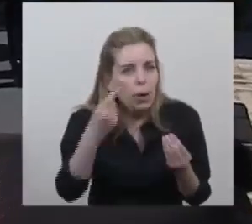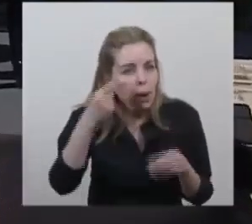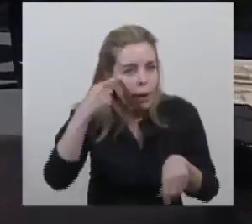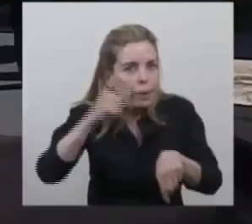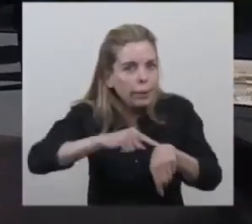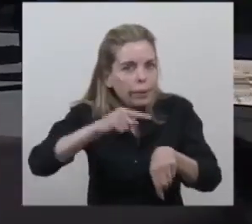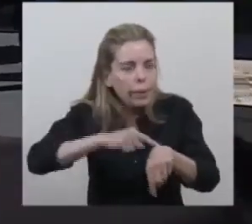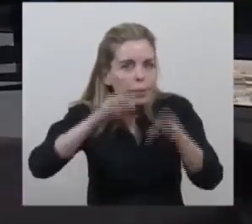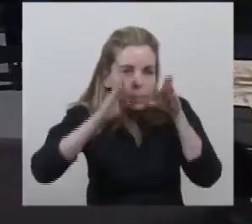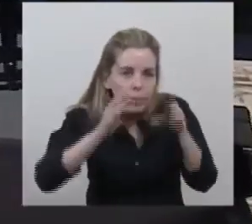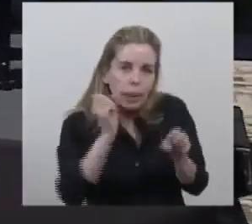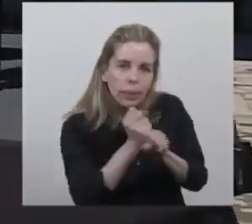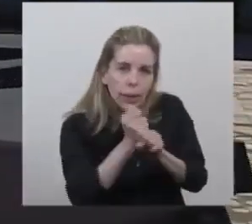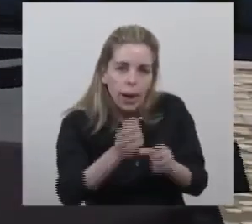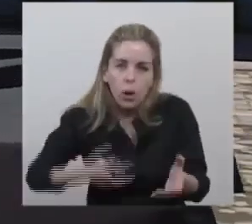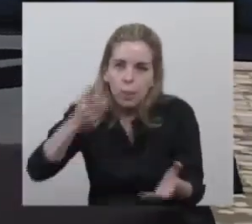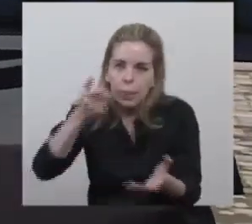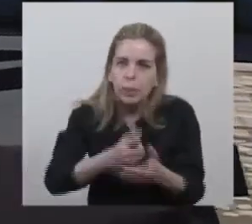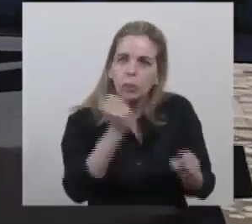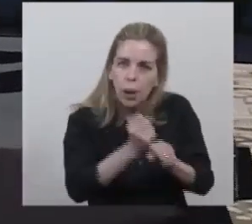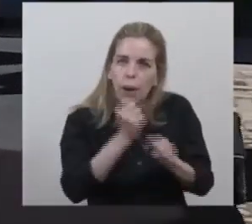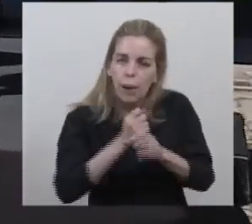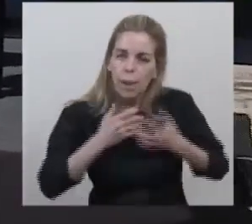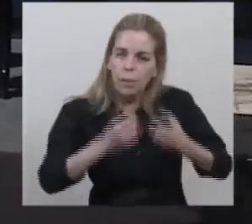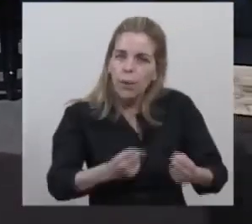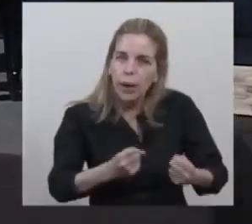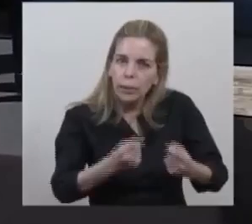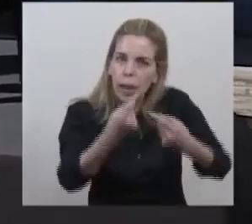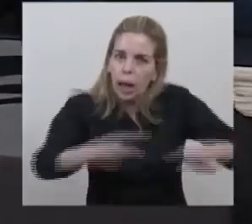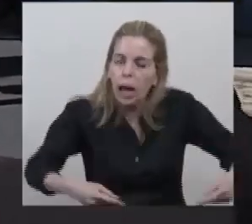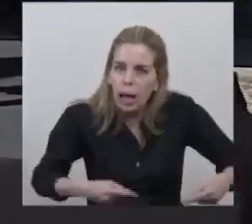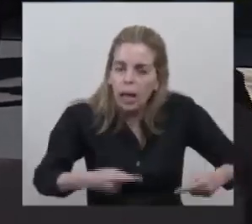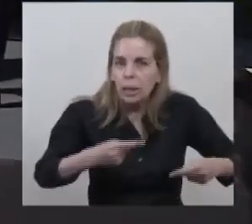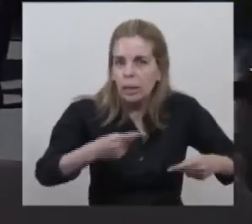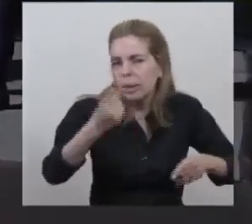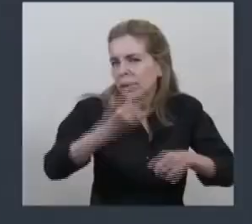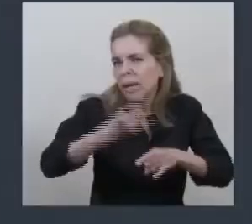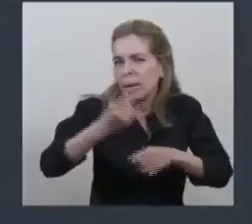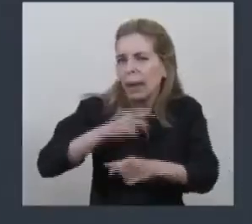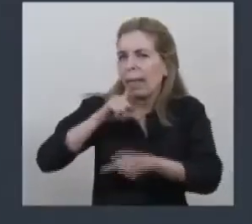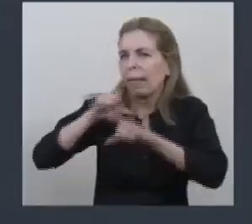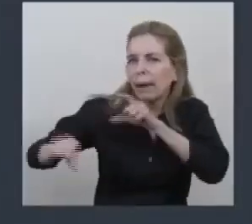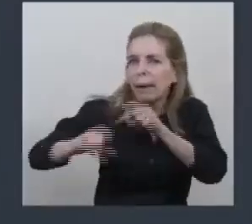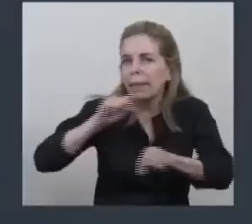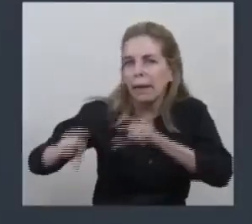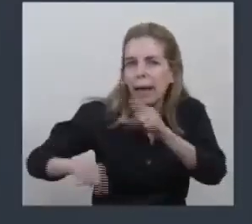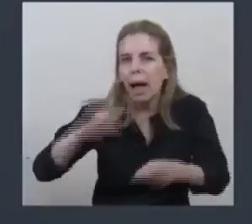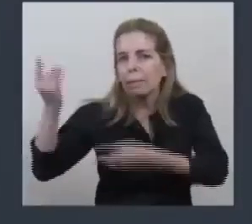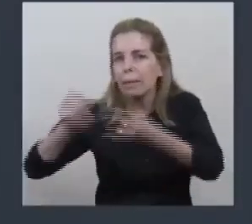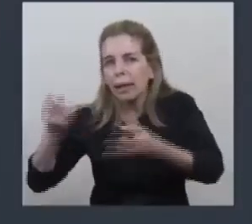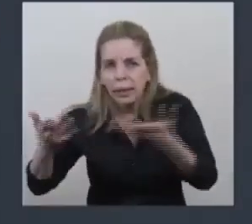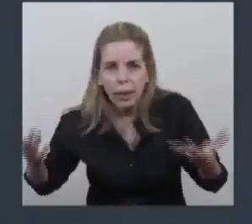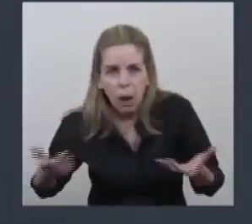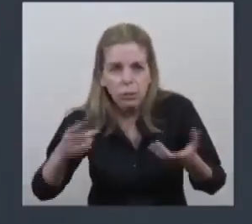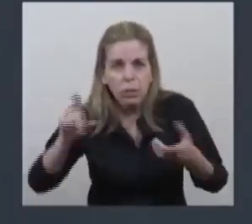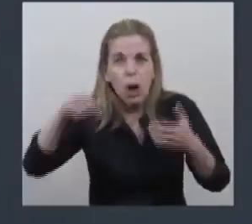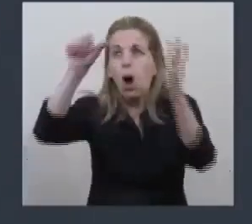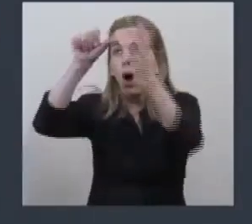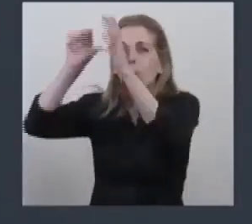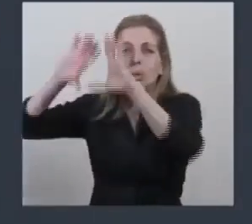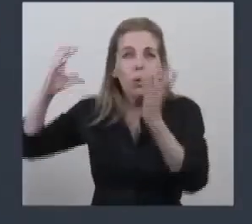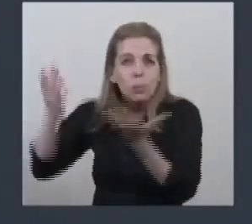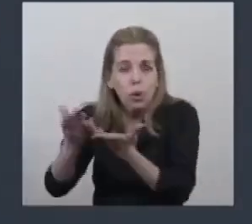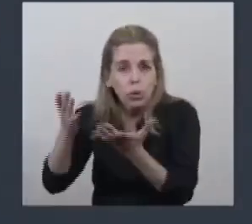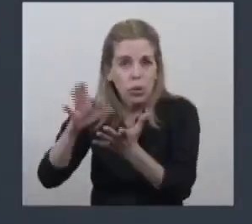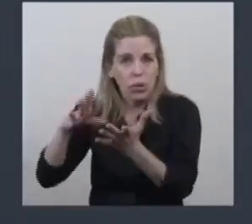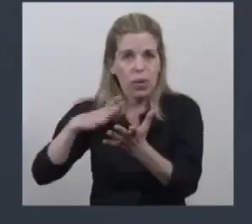trabajo, hace la inversión y muestra las cosas como son, problemas que en todo el mundo están surgiendo y que no se han solucionado, cuando